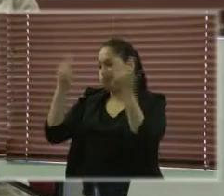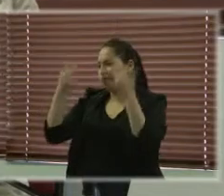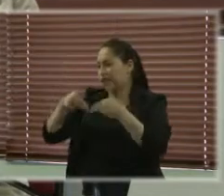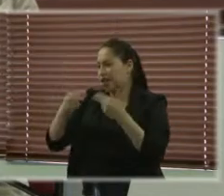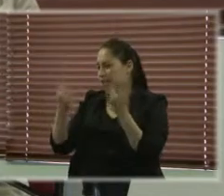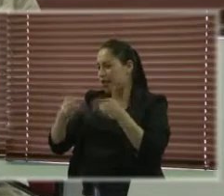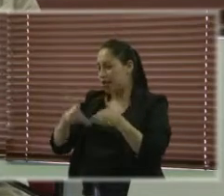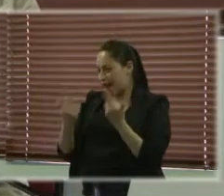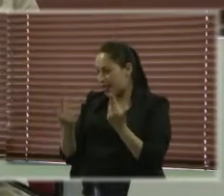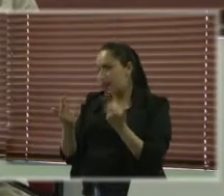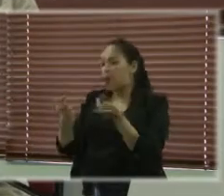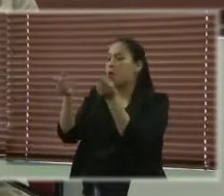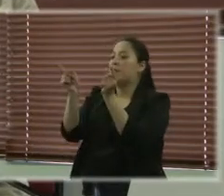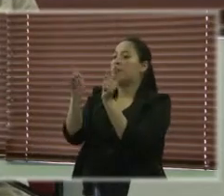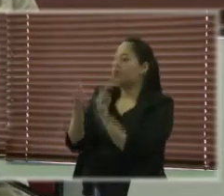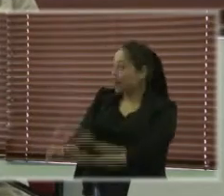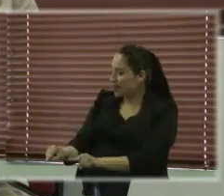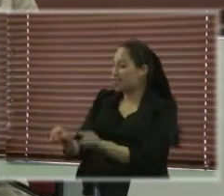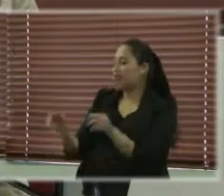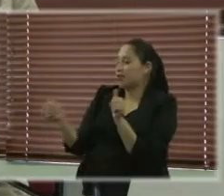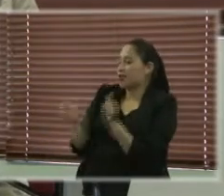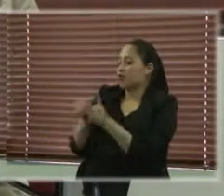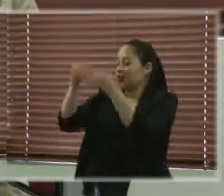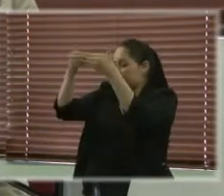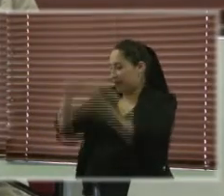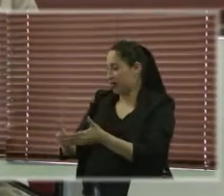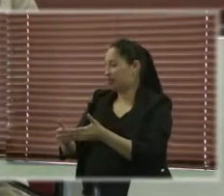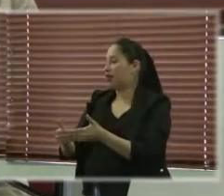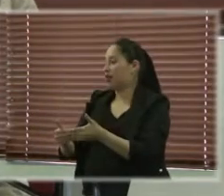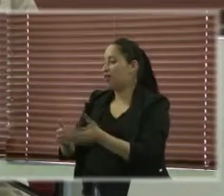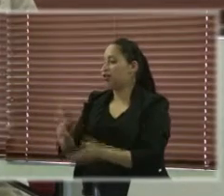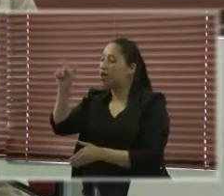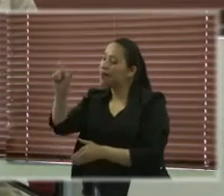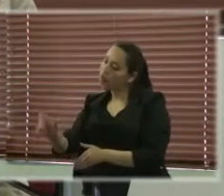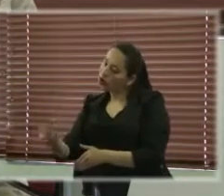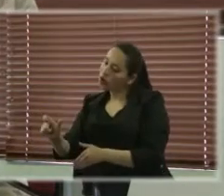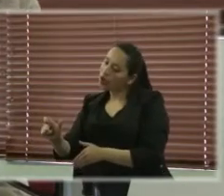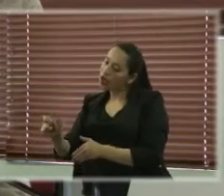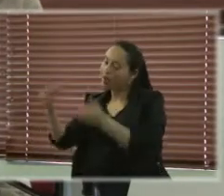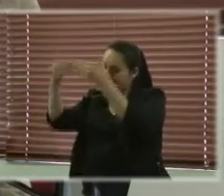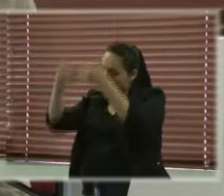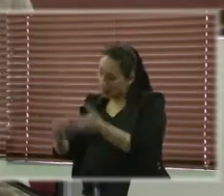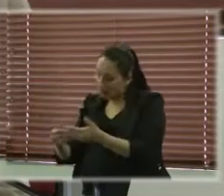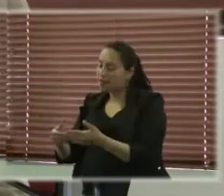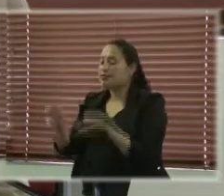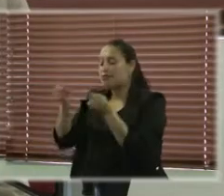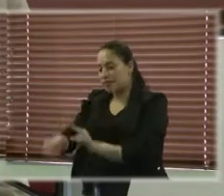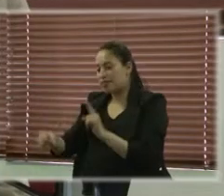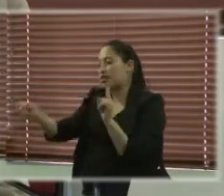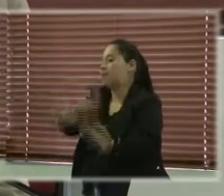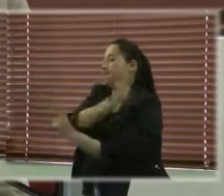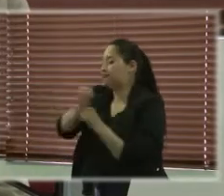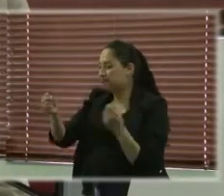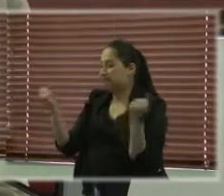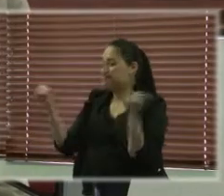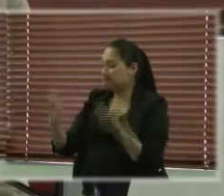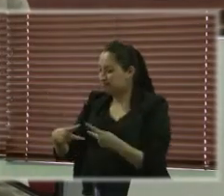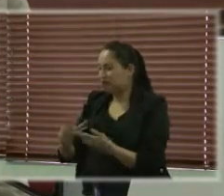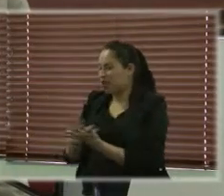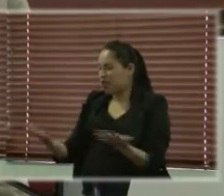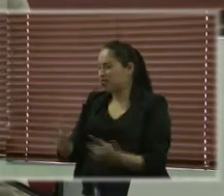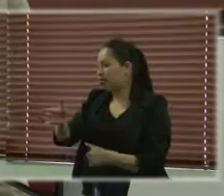basada en la discapacidad, hay poca documentación sobre eso,